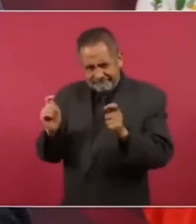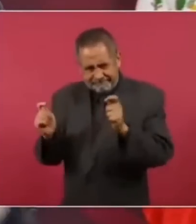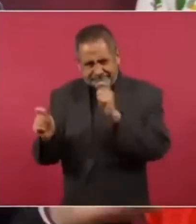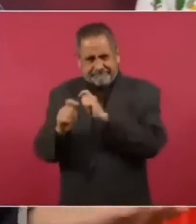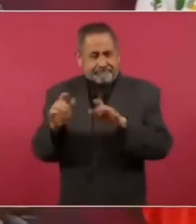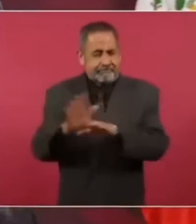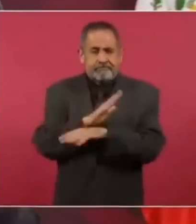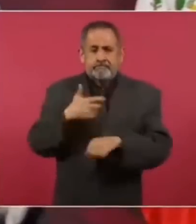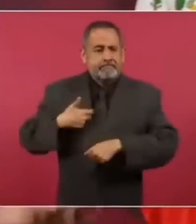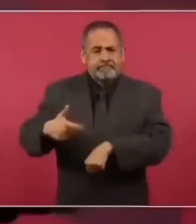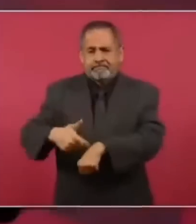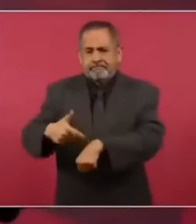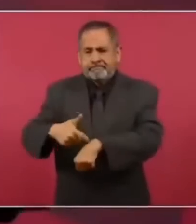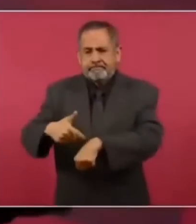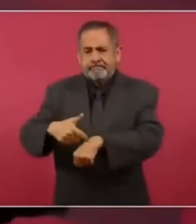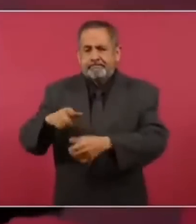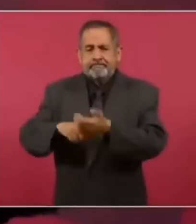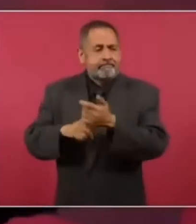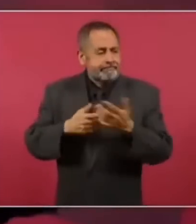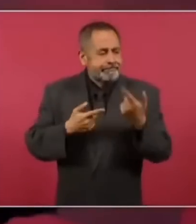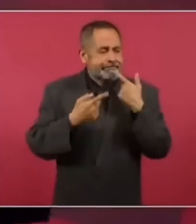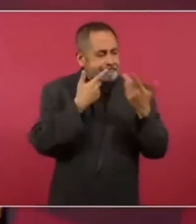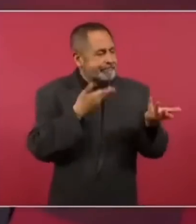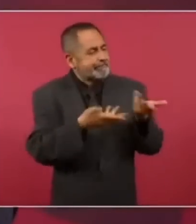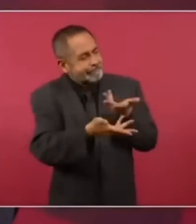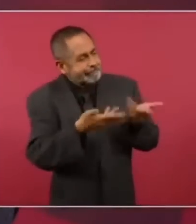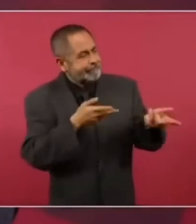no tengo tiempo para las relaciones públicas